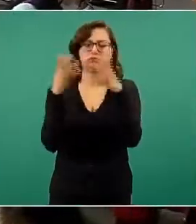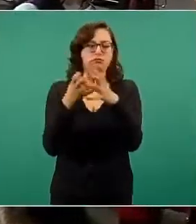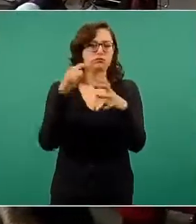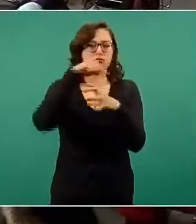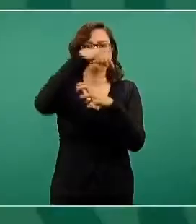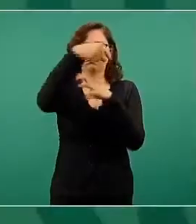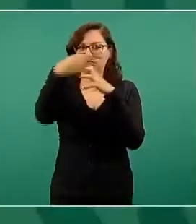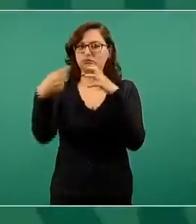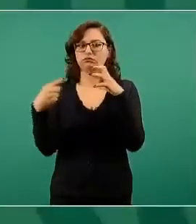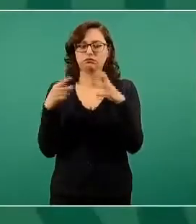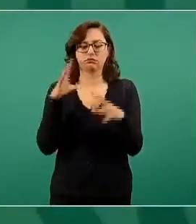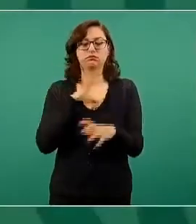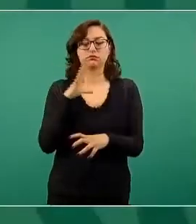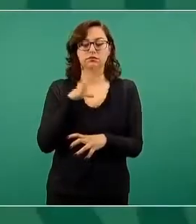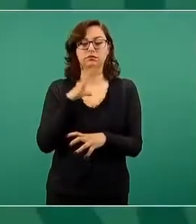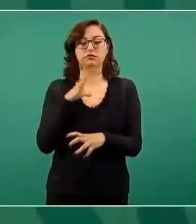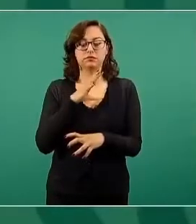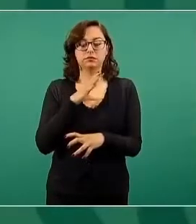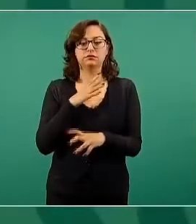pero